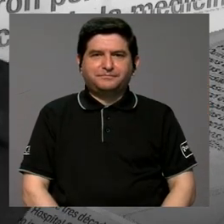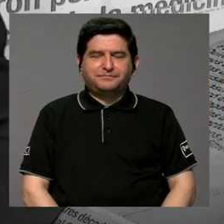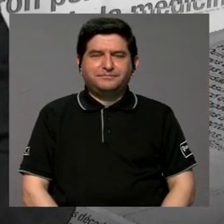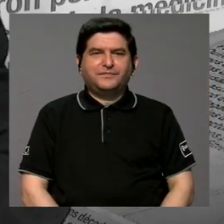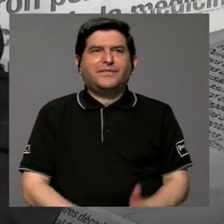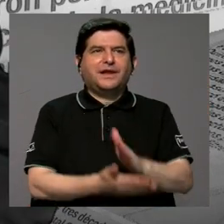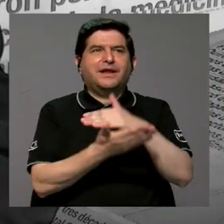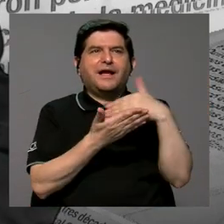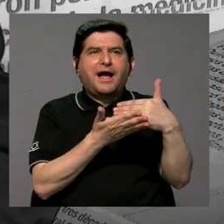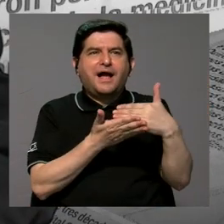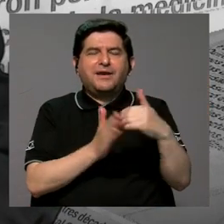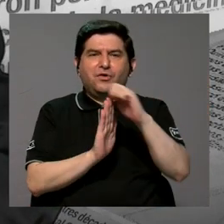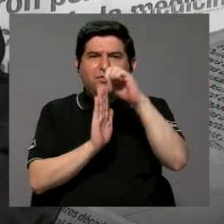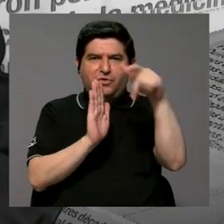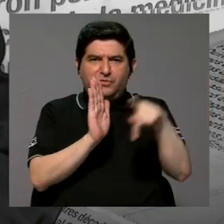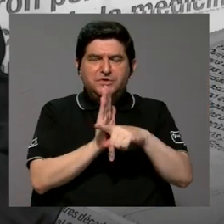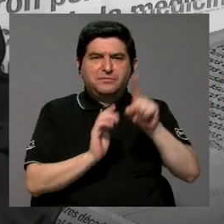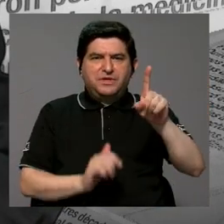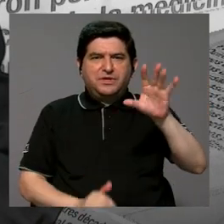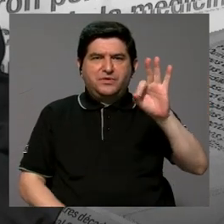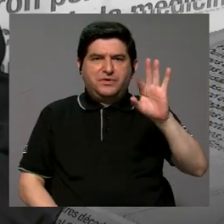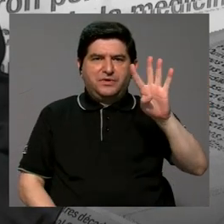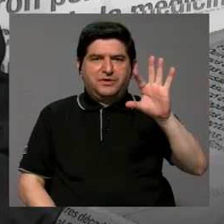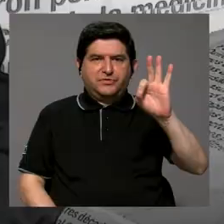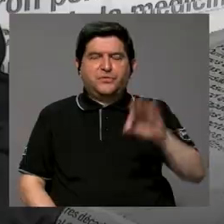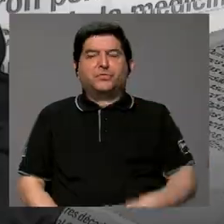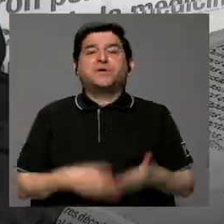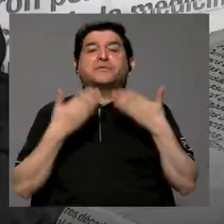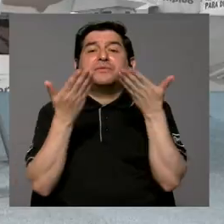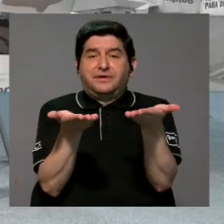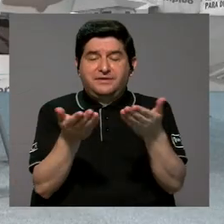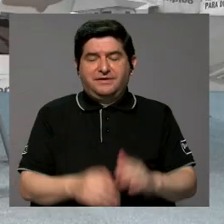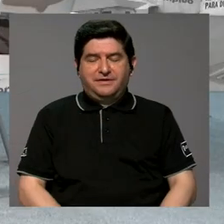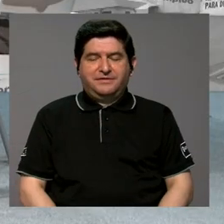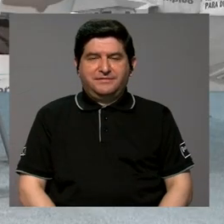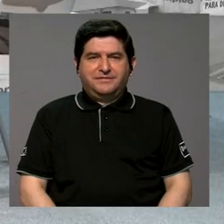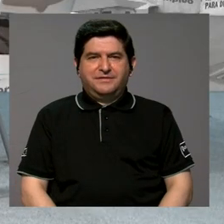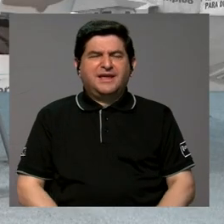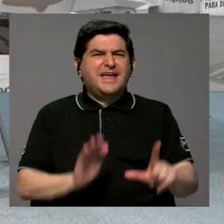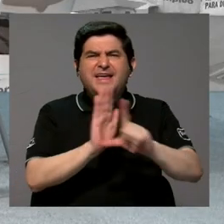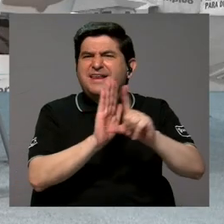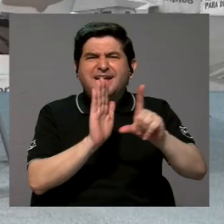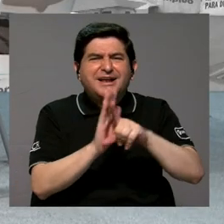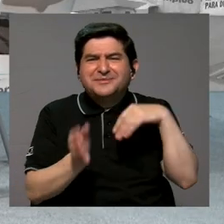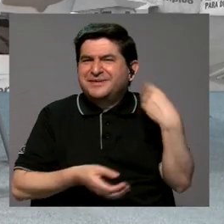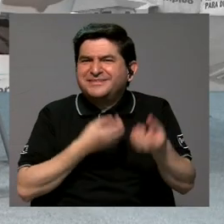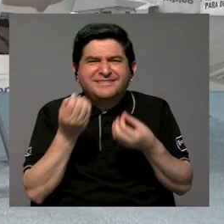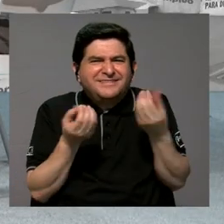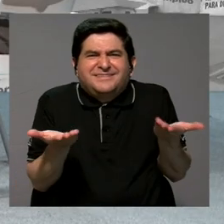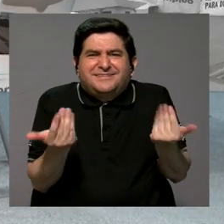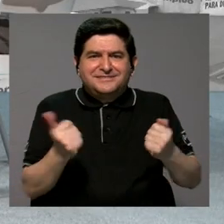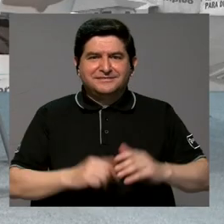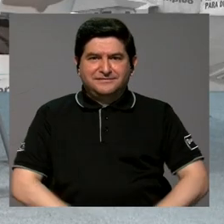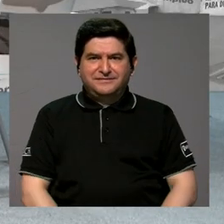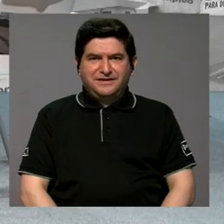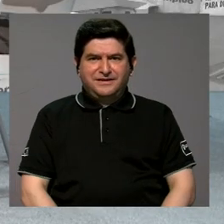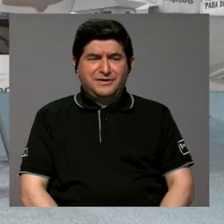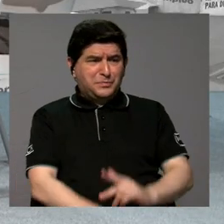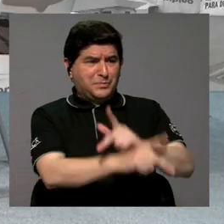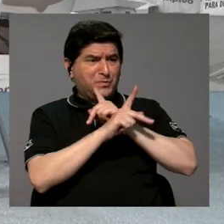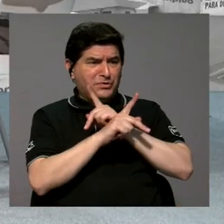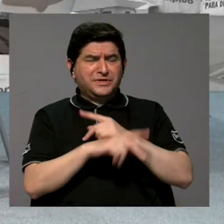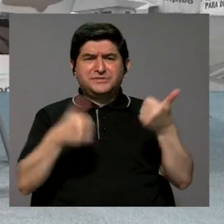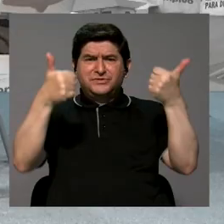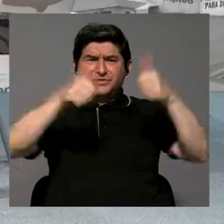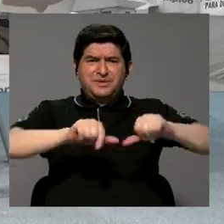algo como lo que la constitución del 49 nos quiso legar. Y legalmente, entonces, ¿cómo podemos hacer para resguardar